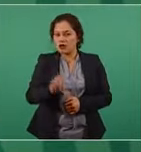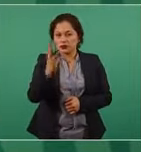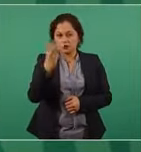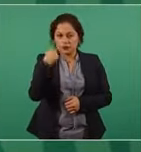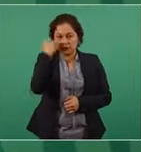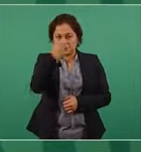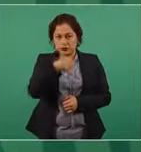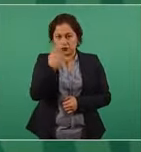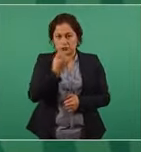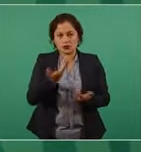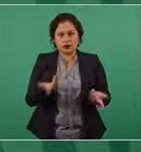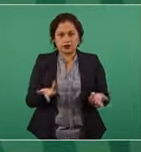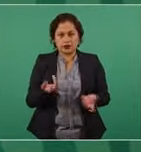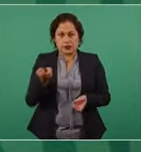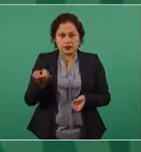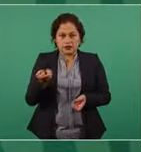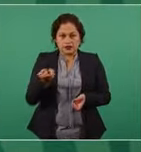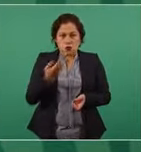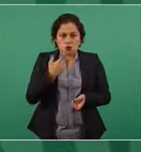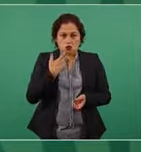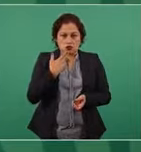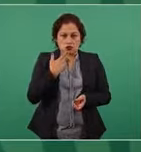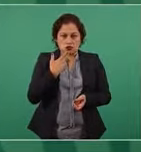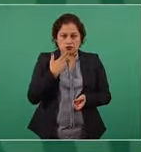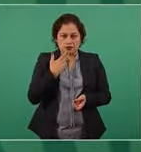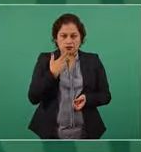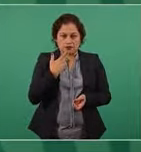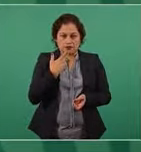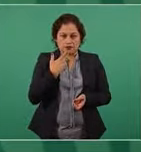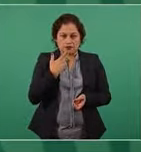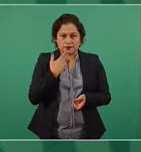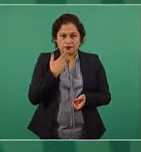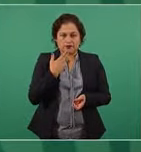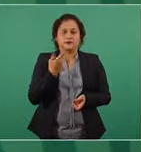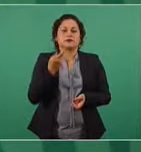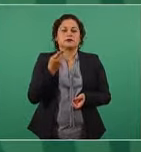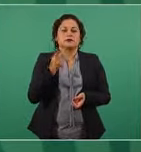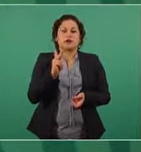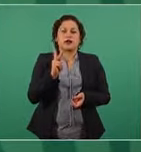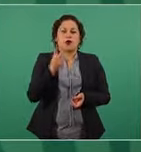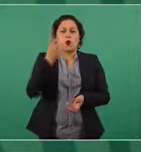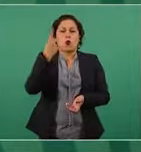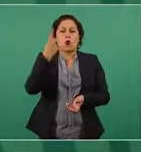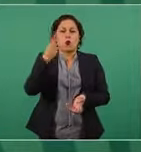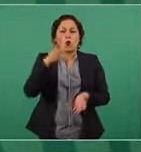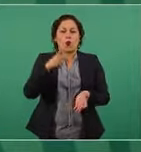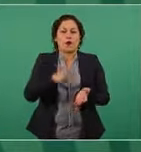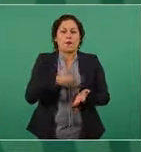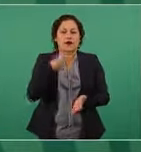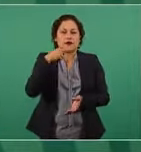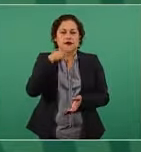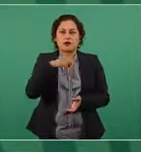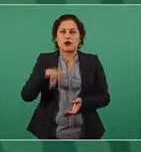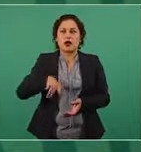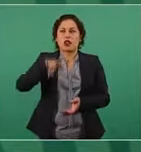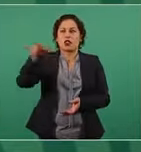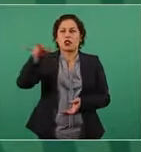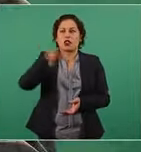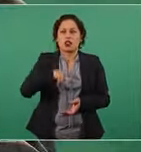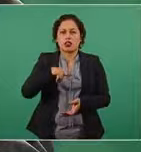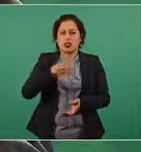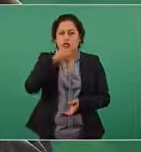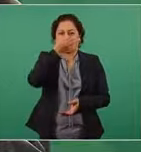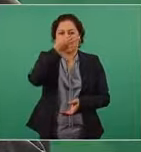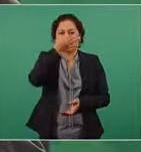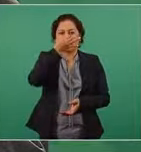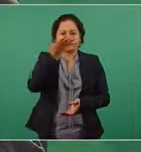Eso es lo óptimo, no para levantarlo y que vuelva